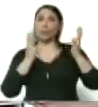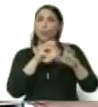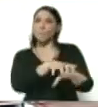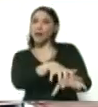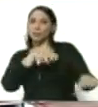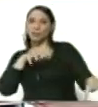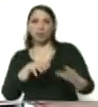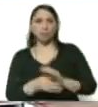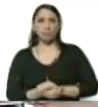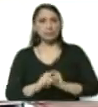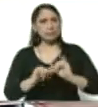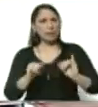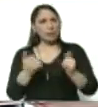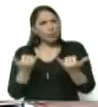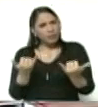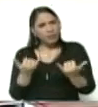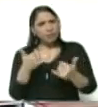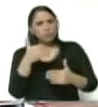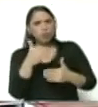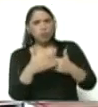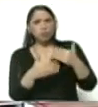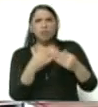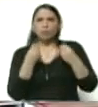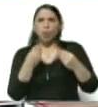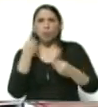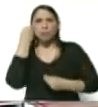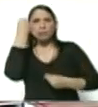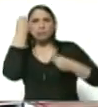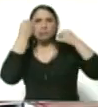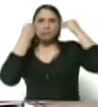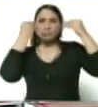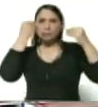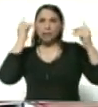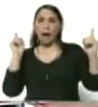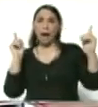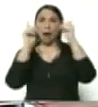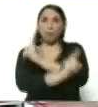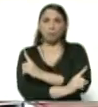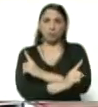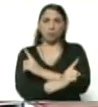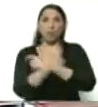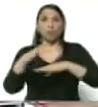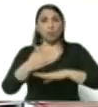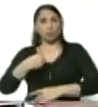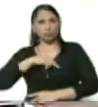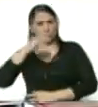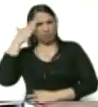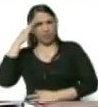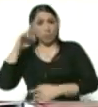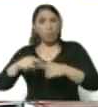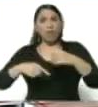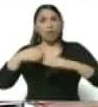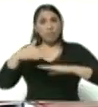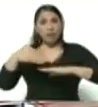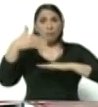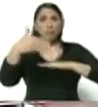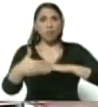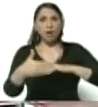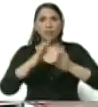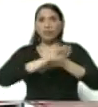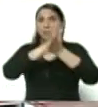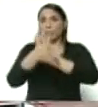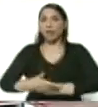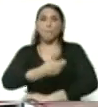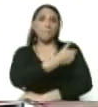está atravesando un proceso de reflexión. Porque sabemos que después de que aparezca la vacuna,